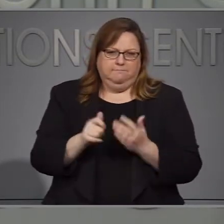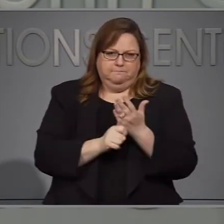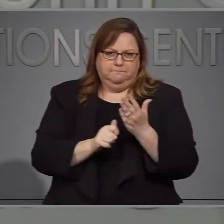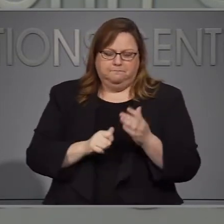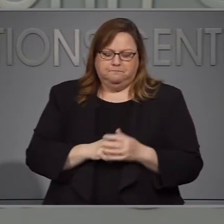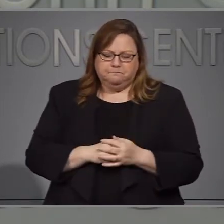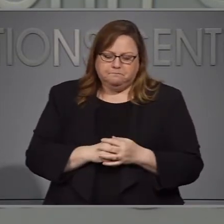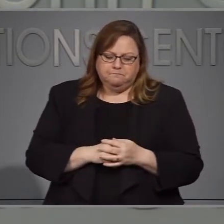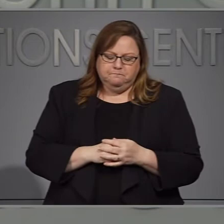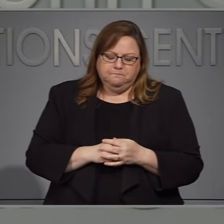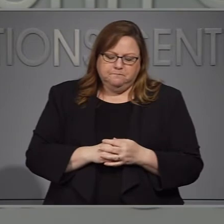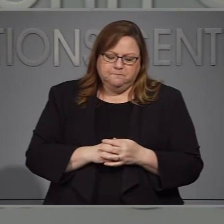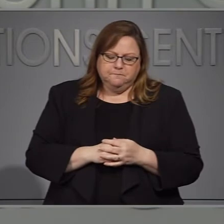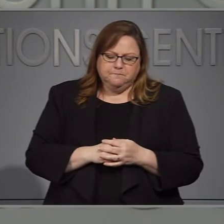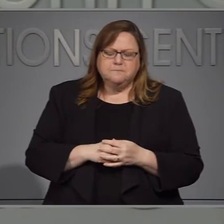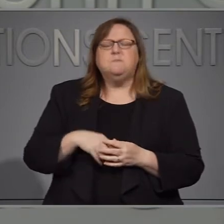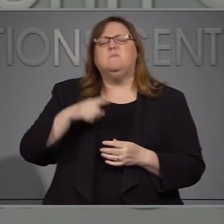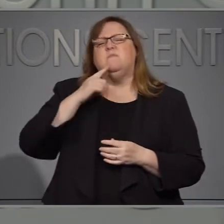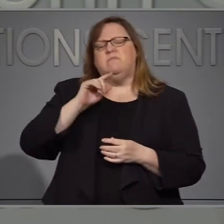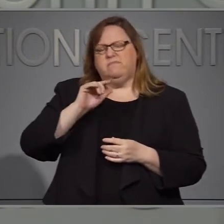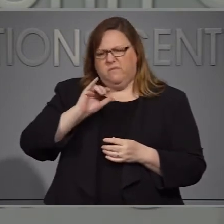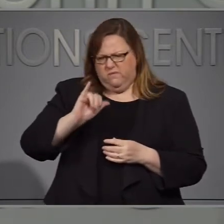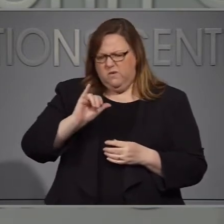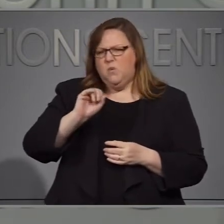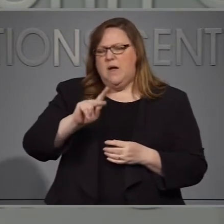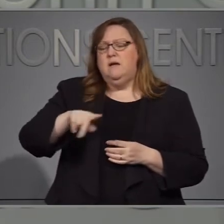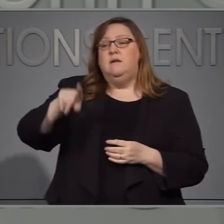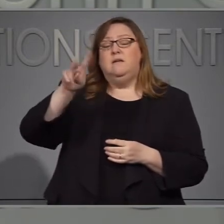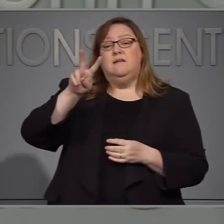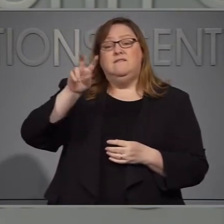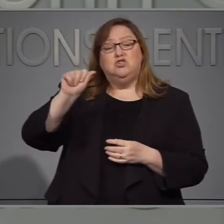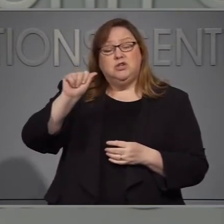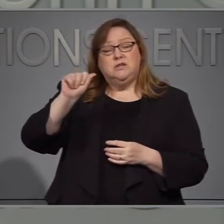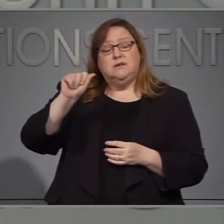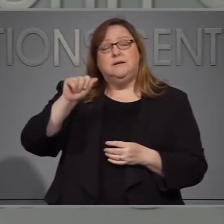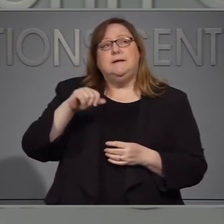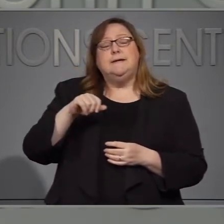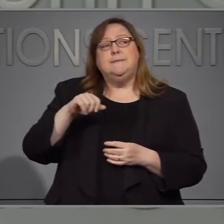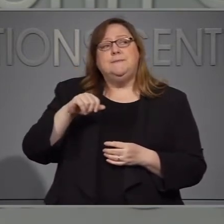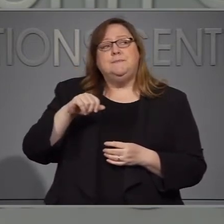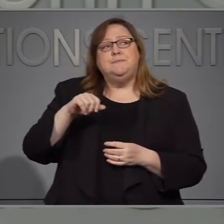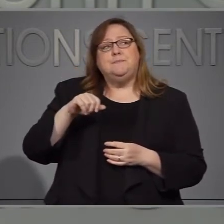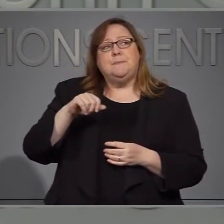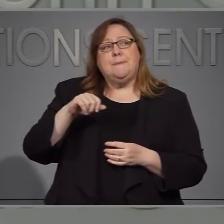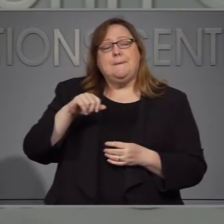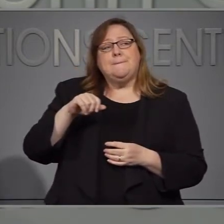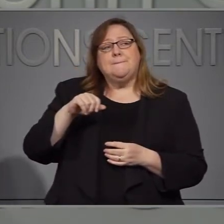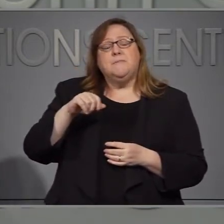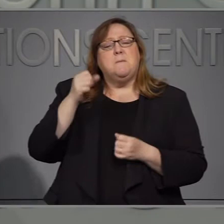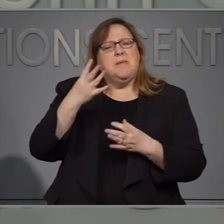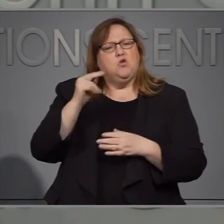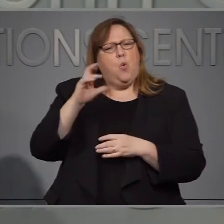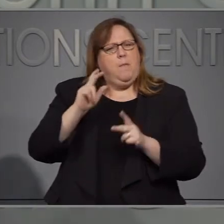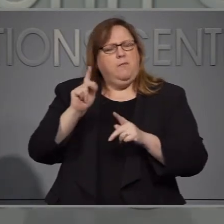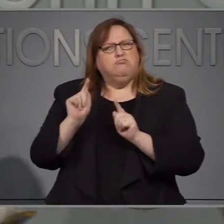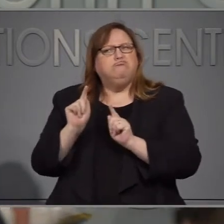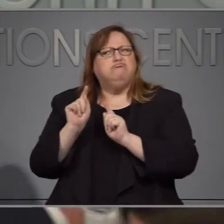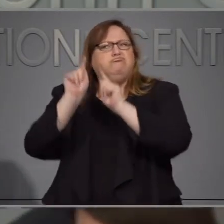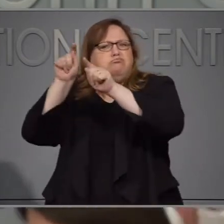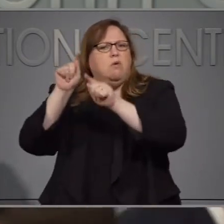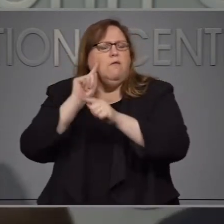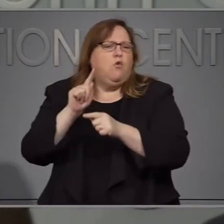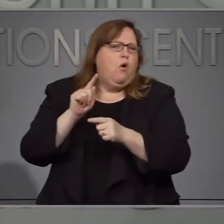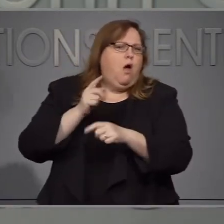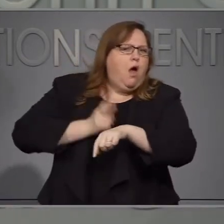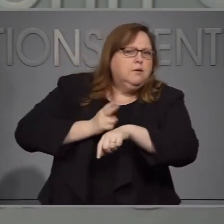muchas personas en el noreste de Carolina del Norte y en Virginia. Buscando ayuda eso